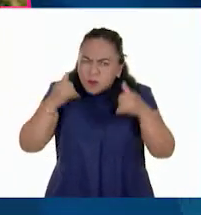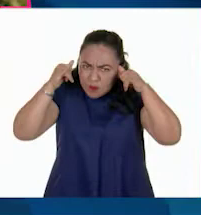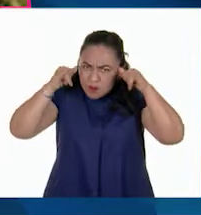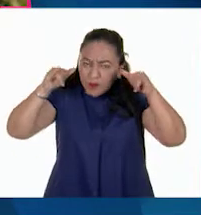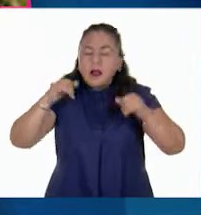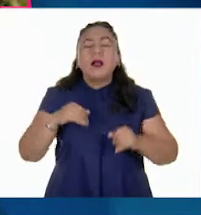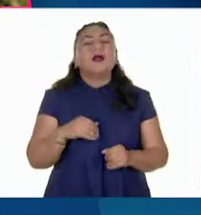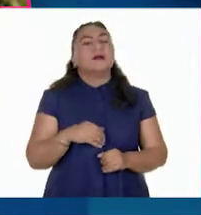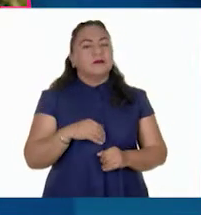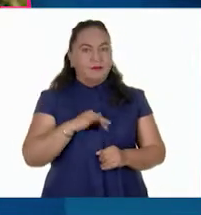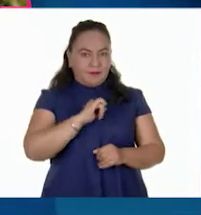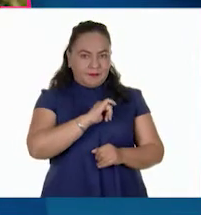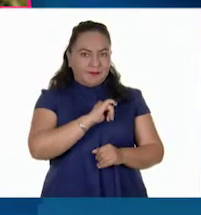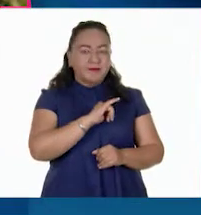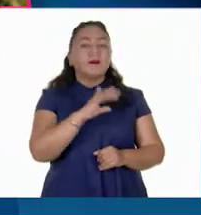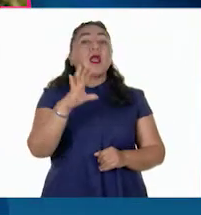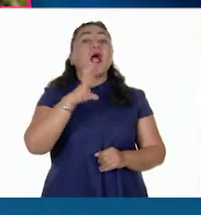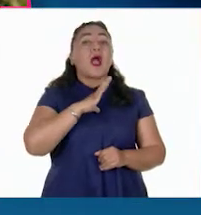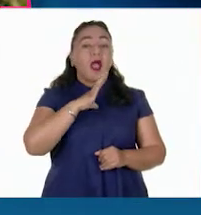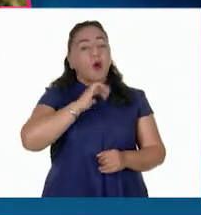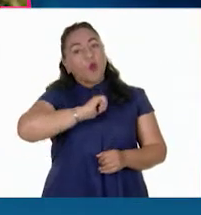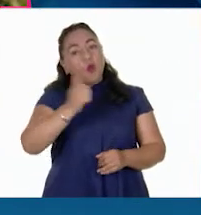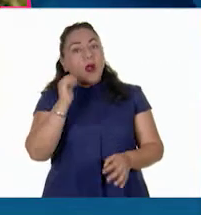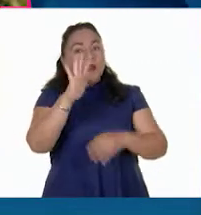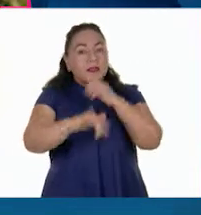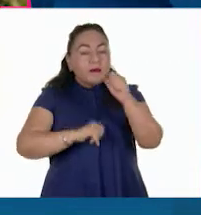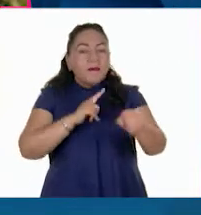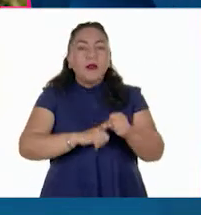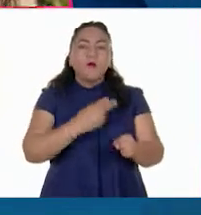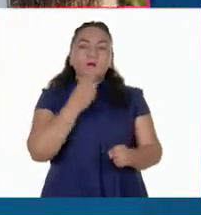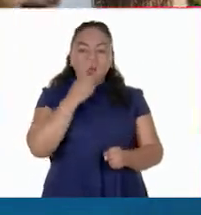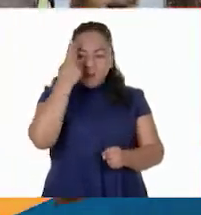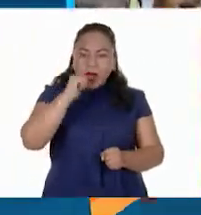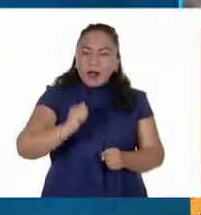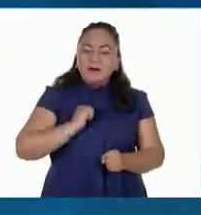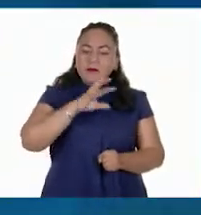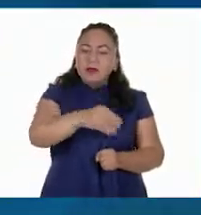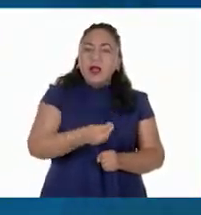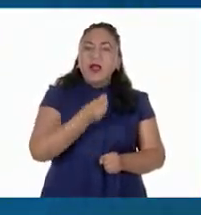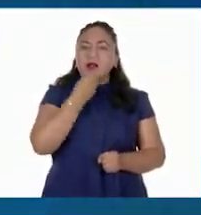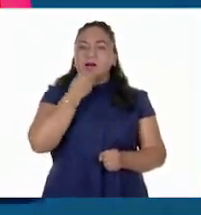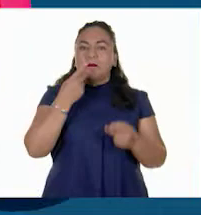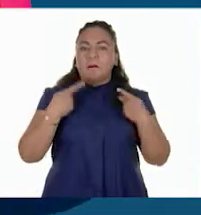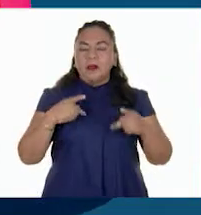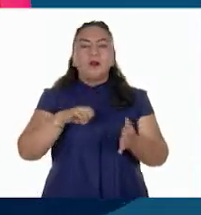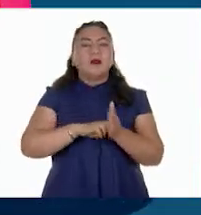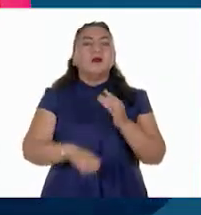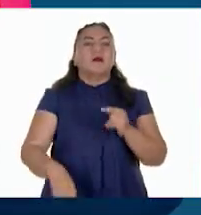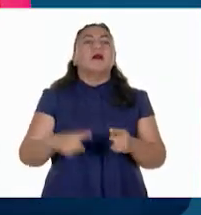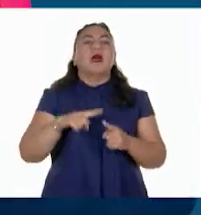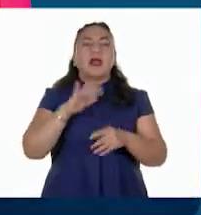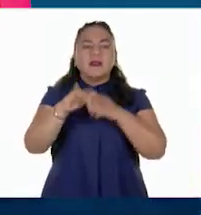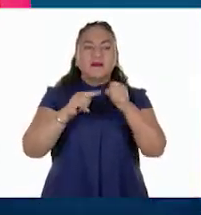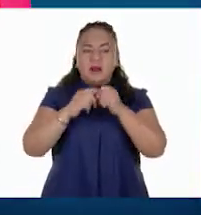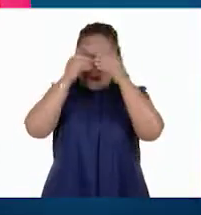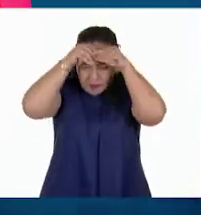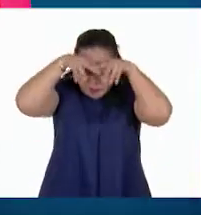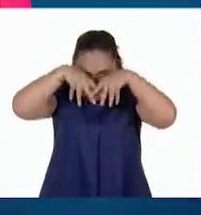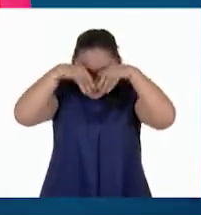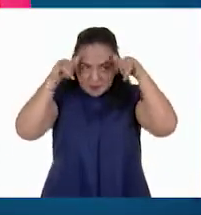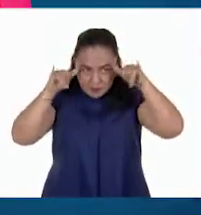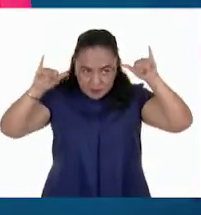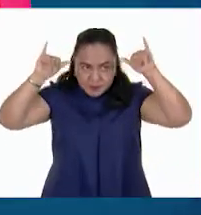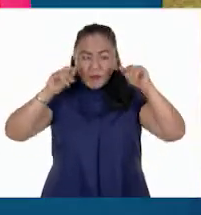hay otros animales que también se aprovechan para la producción de leche para consumo humano, como son los jacks, caballos,